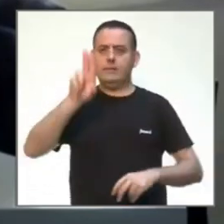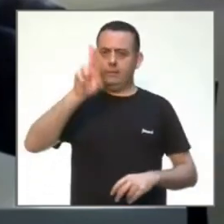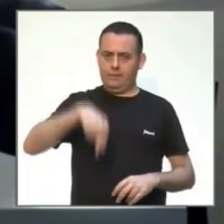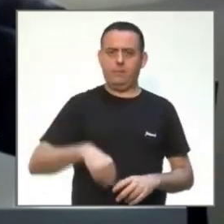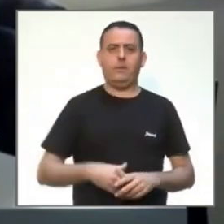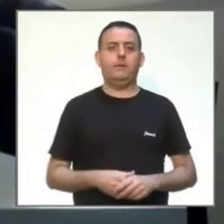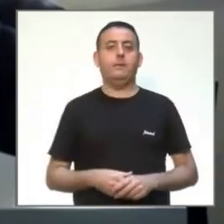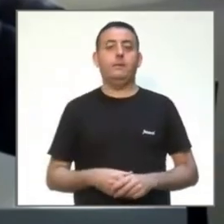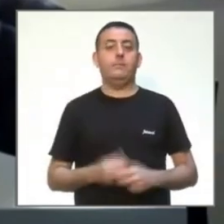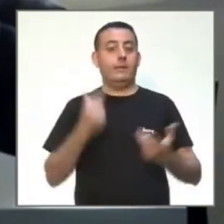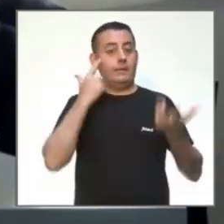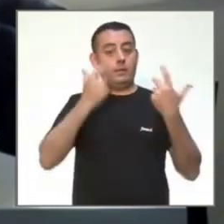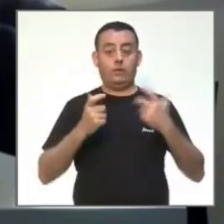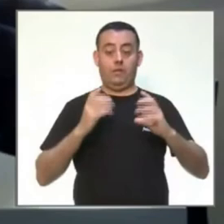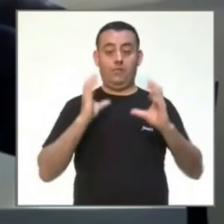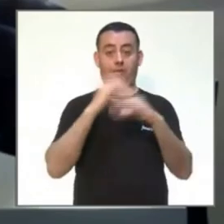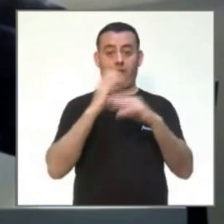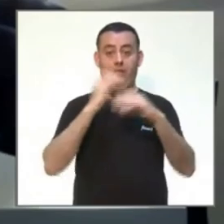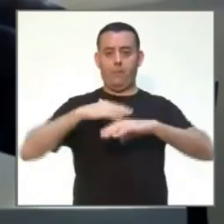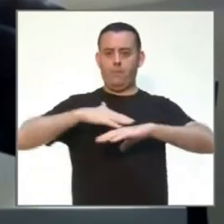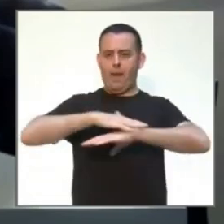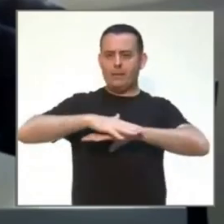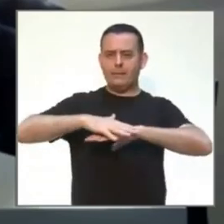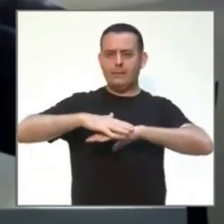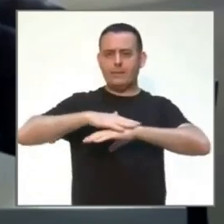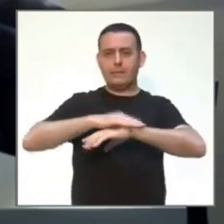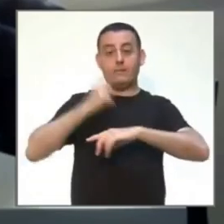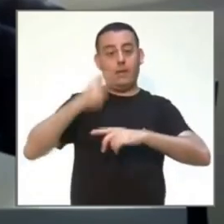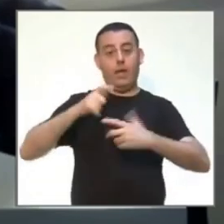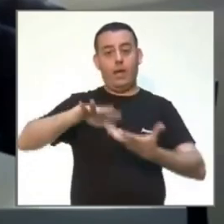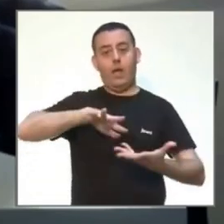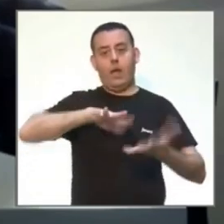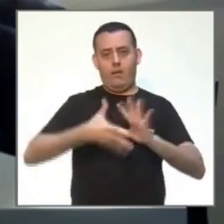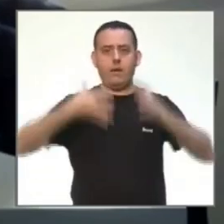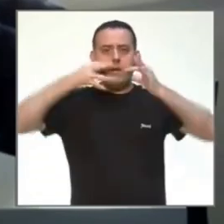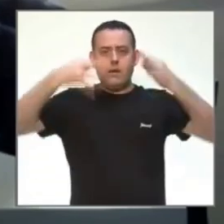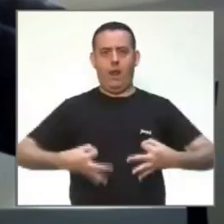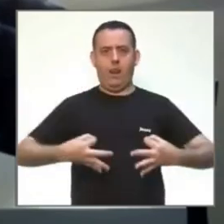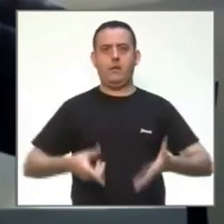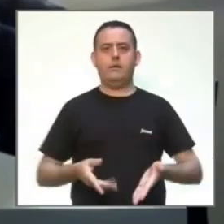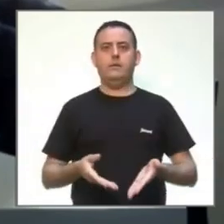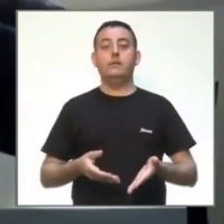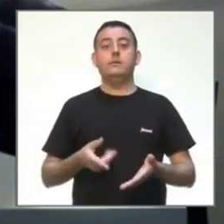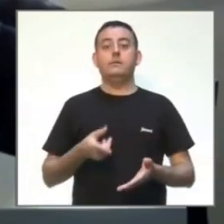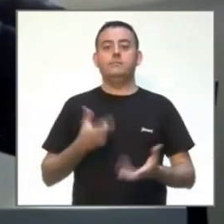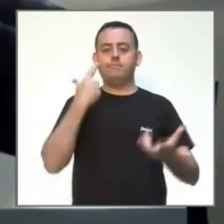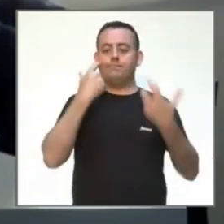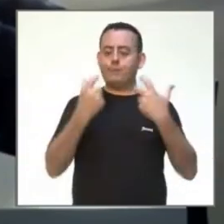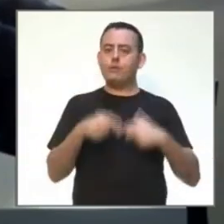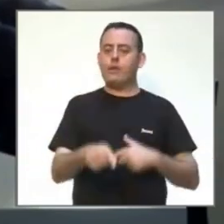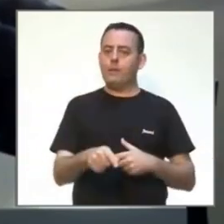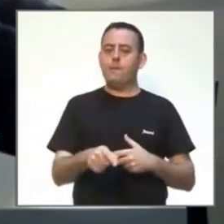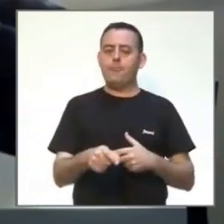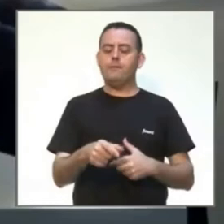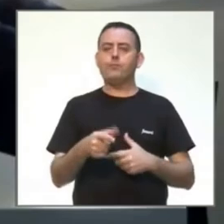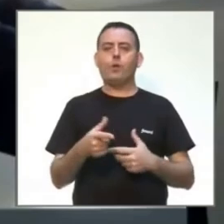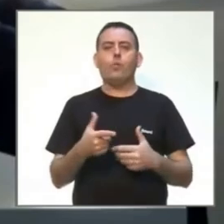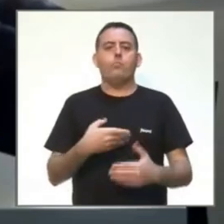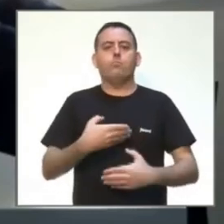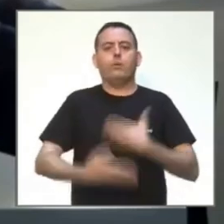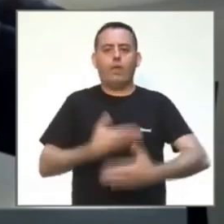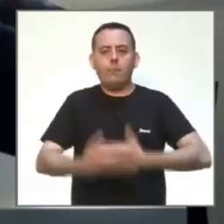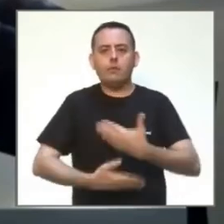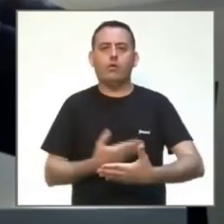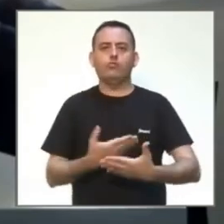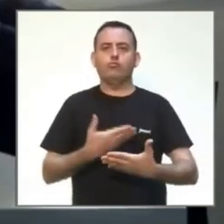manera, desde la ciencia básica o más aplicada, el hecho de poder tener estos procedimientos y